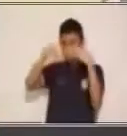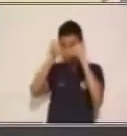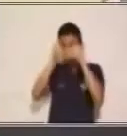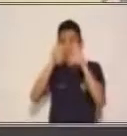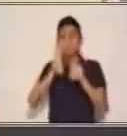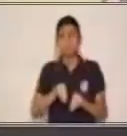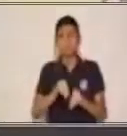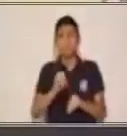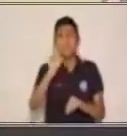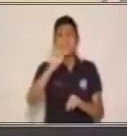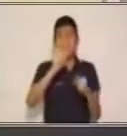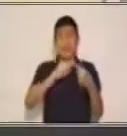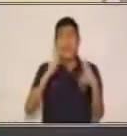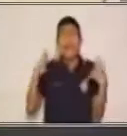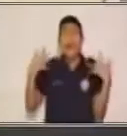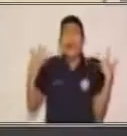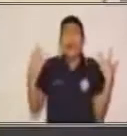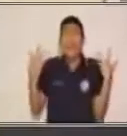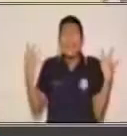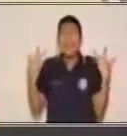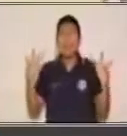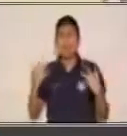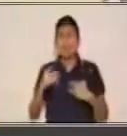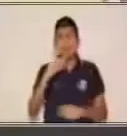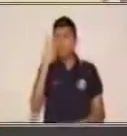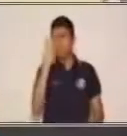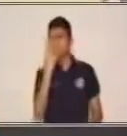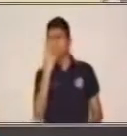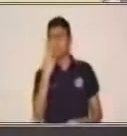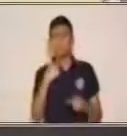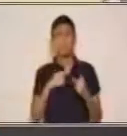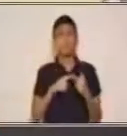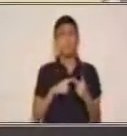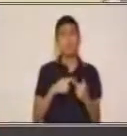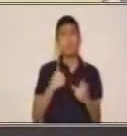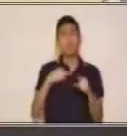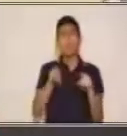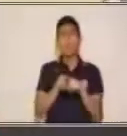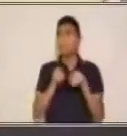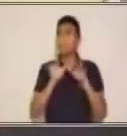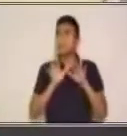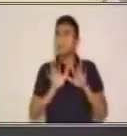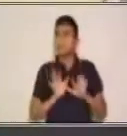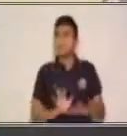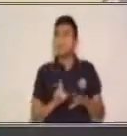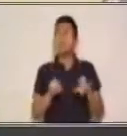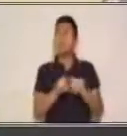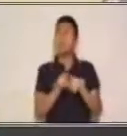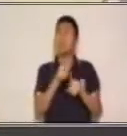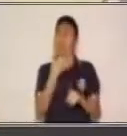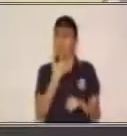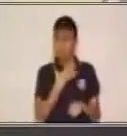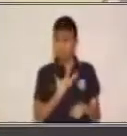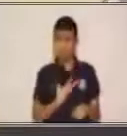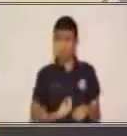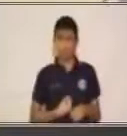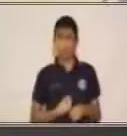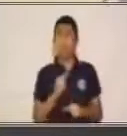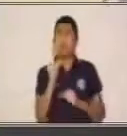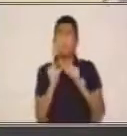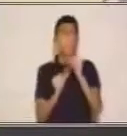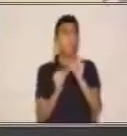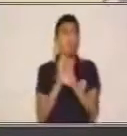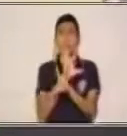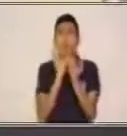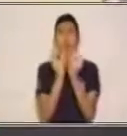Hay alegría. ¡Enojo! Miedo y agilidad y la tristeza, poco a